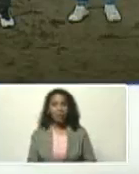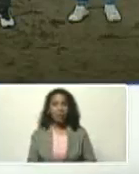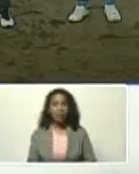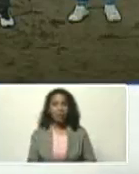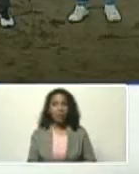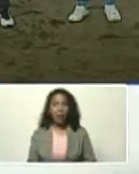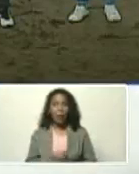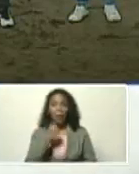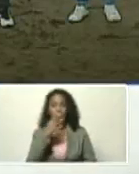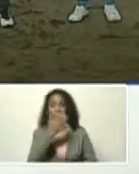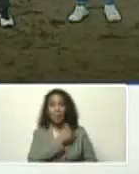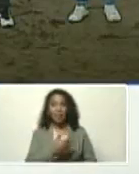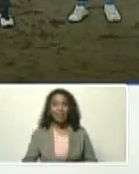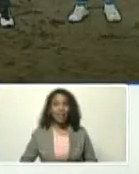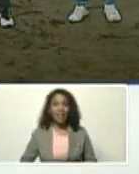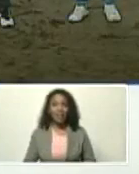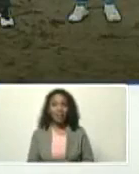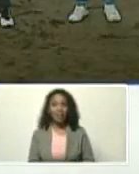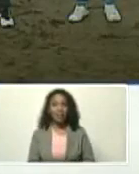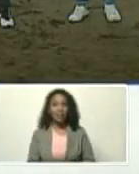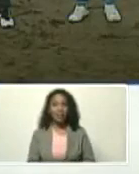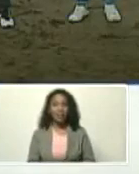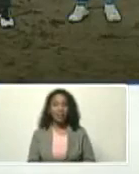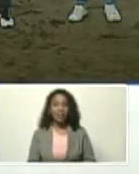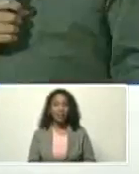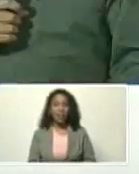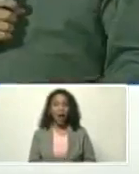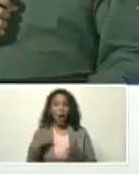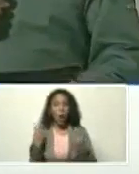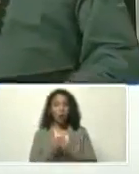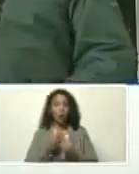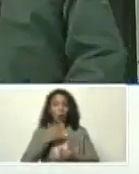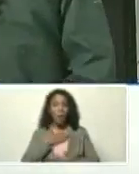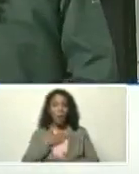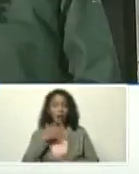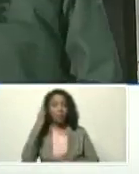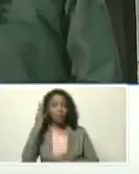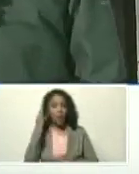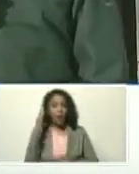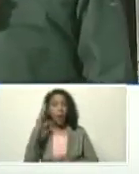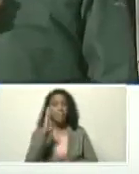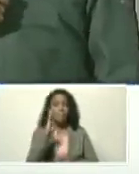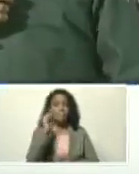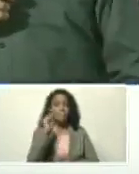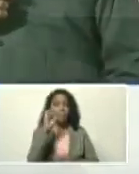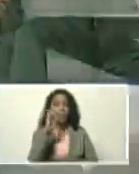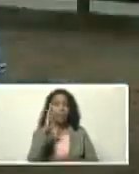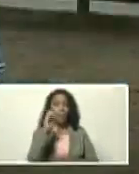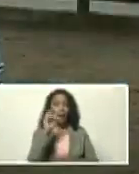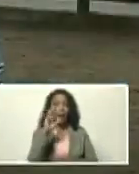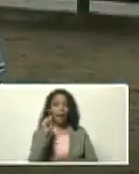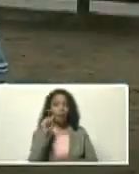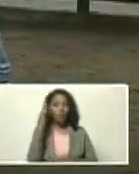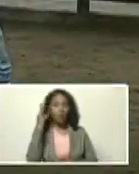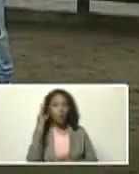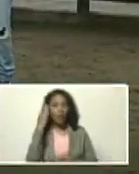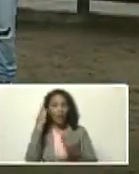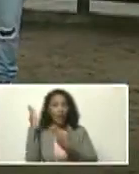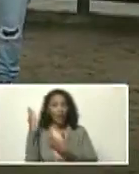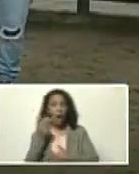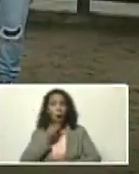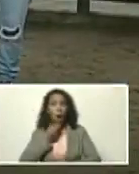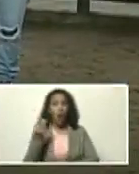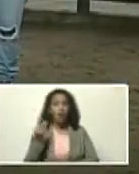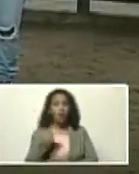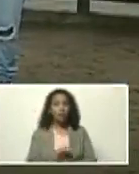adelante, aquí, aquí estamos, tengo, a Bárbara Morillo, una, muchacha,